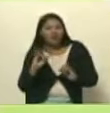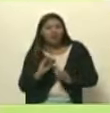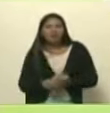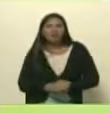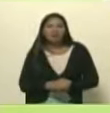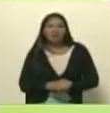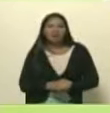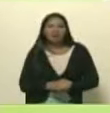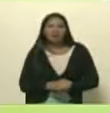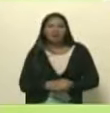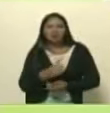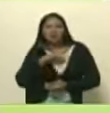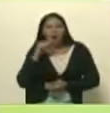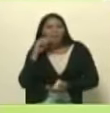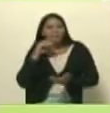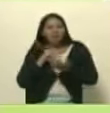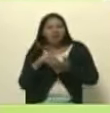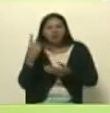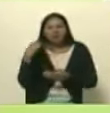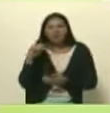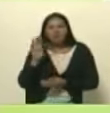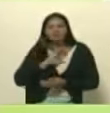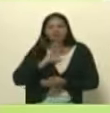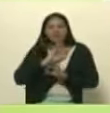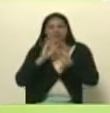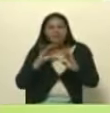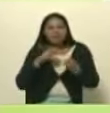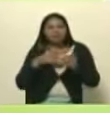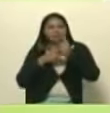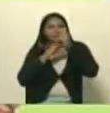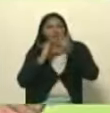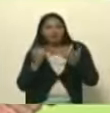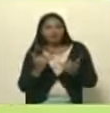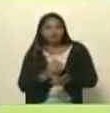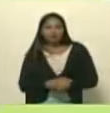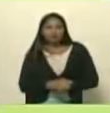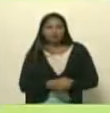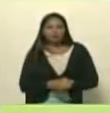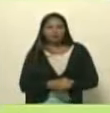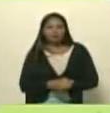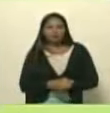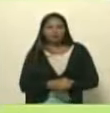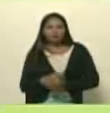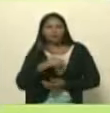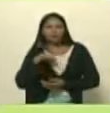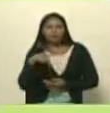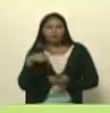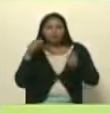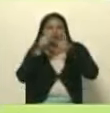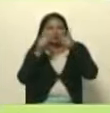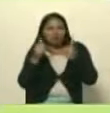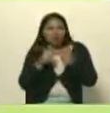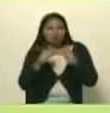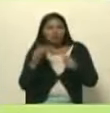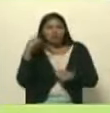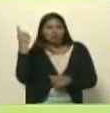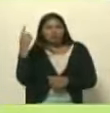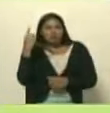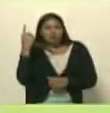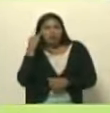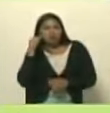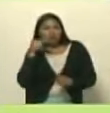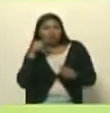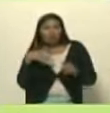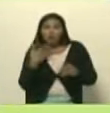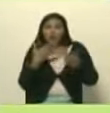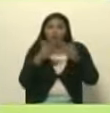para tener nuestros propios canales nuestro propio sistema satelital digital que nos